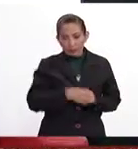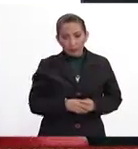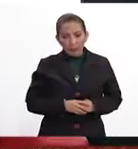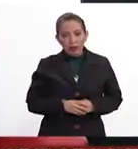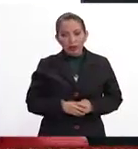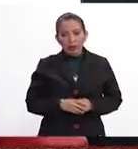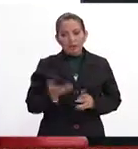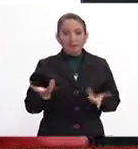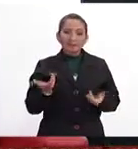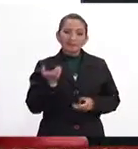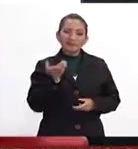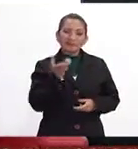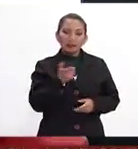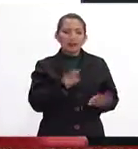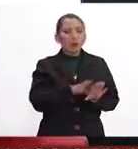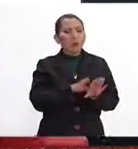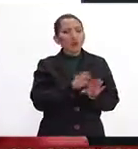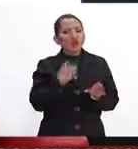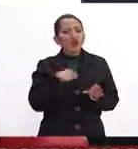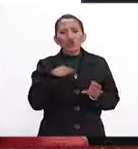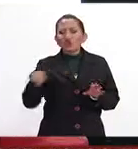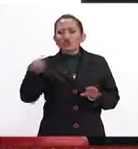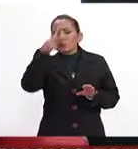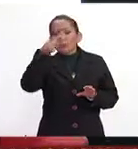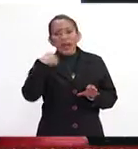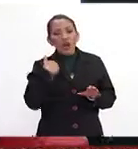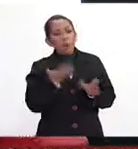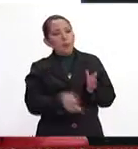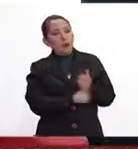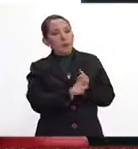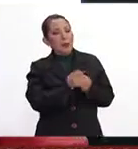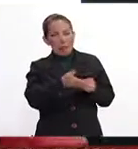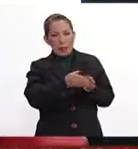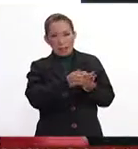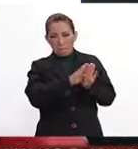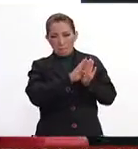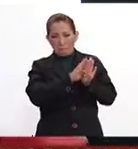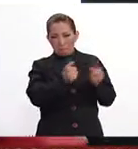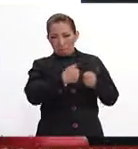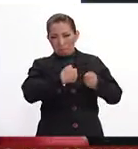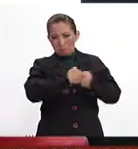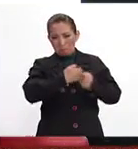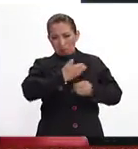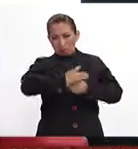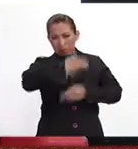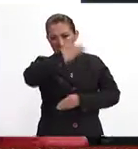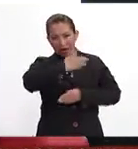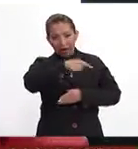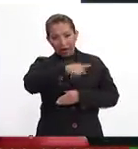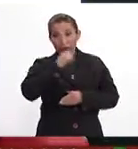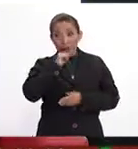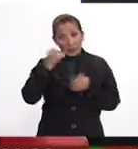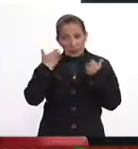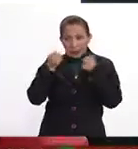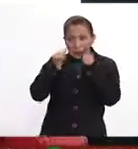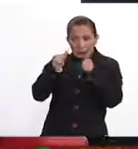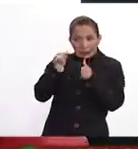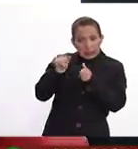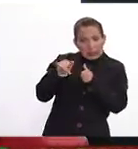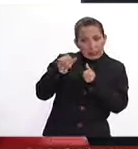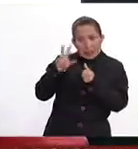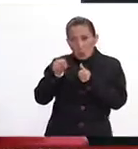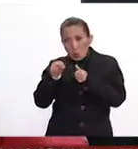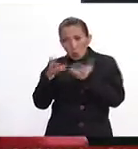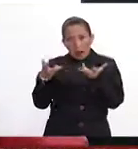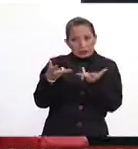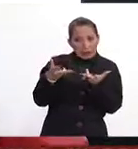en este caso es cómo estamos viviendo el tema del muro, ¿no? Que ellos también están pendientes de lo mismo, de si se va a hacer o no, de